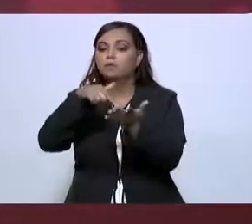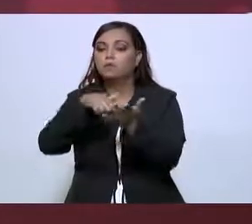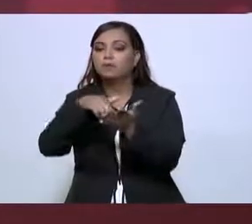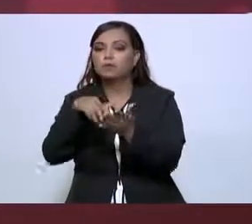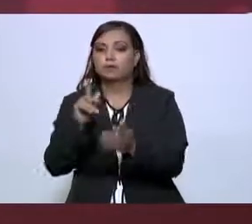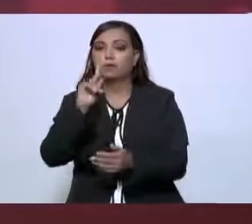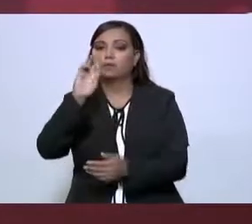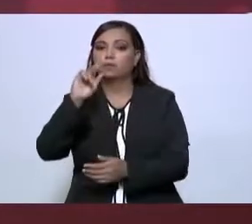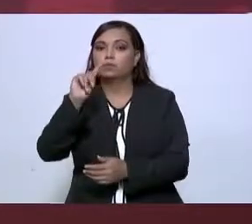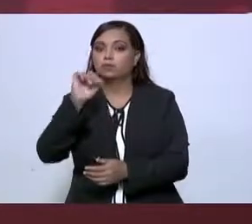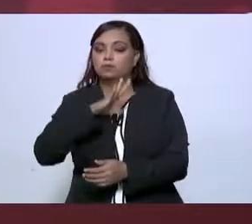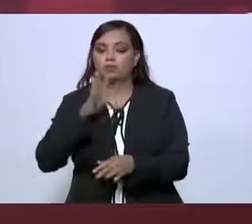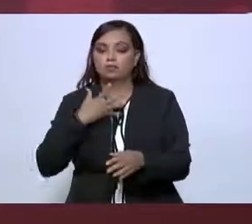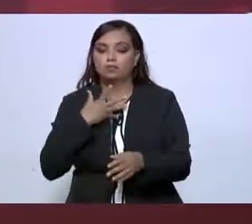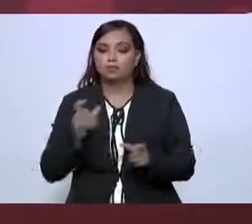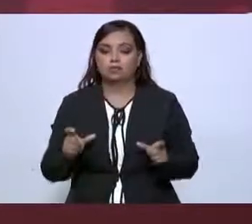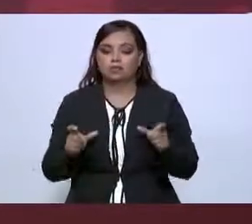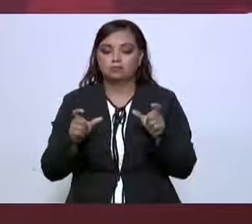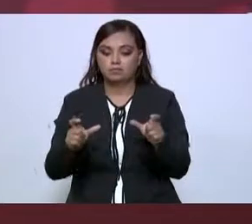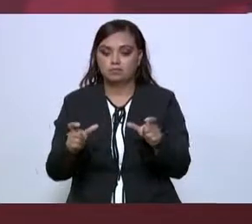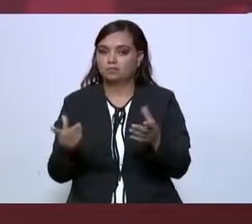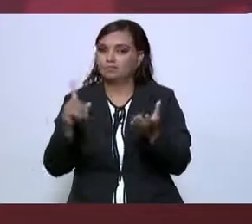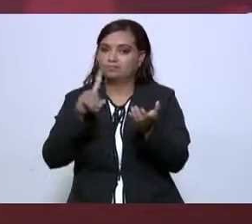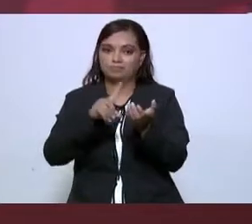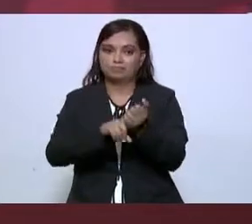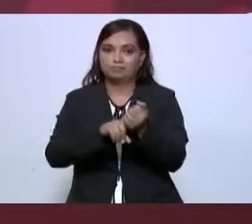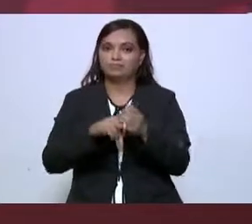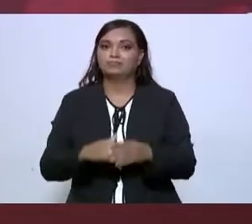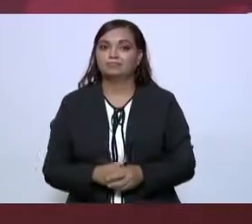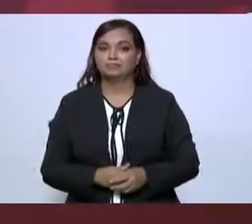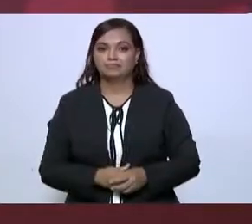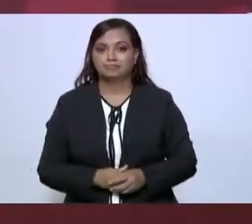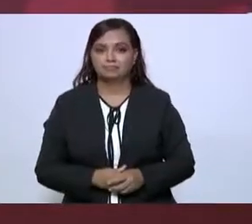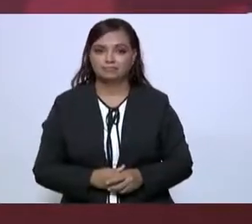puerto ya tiene la seguridad integrada. La que sigue, por favor.